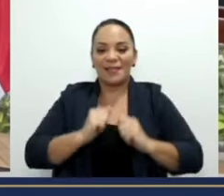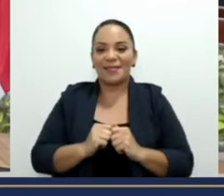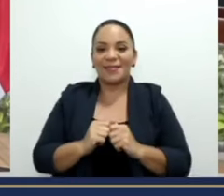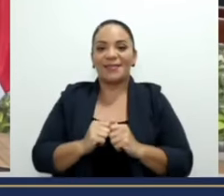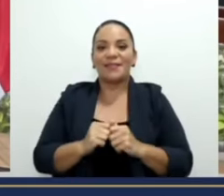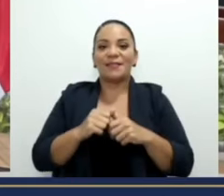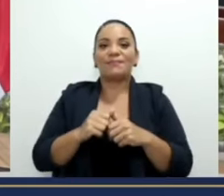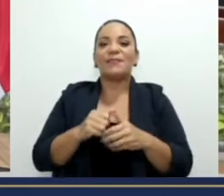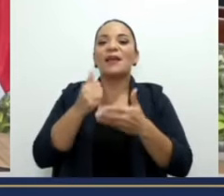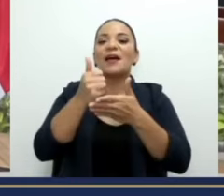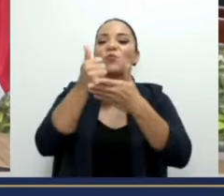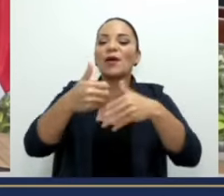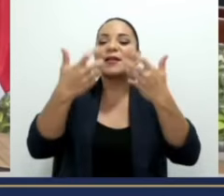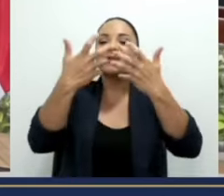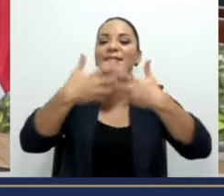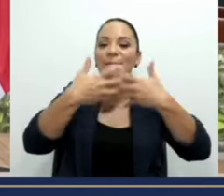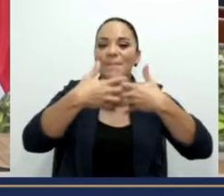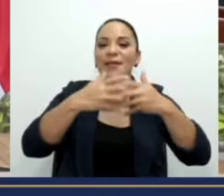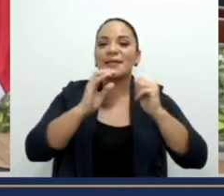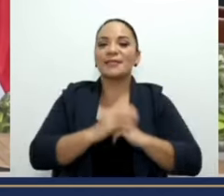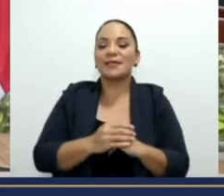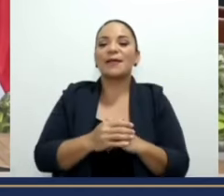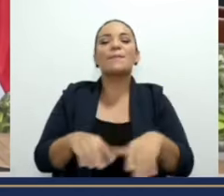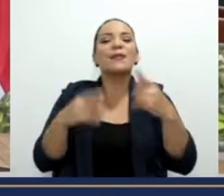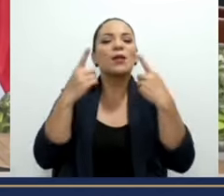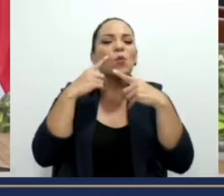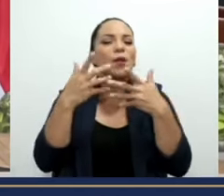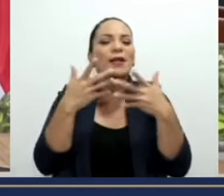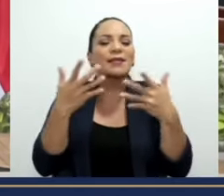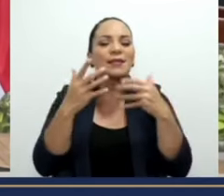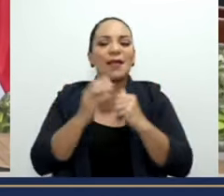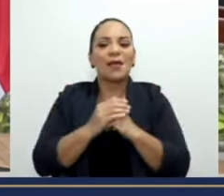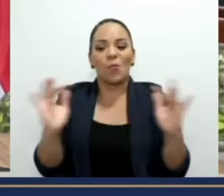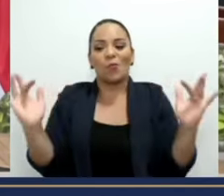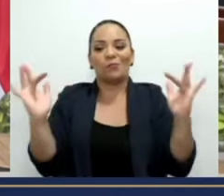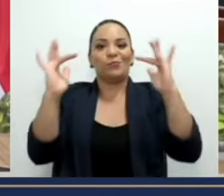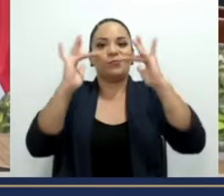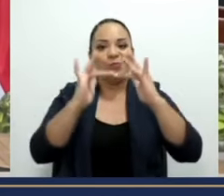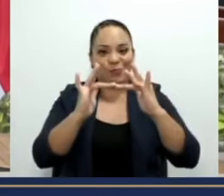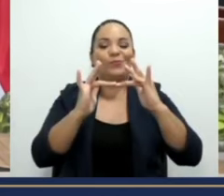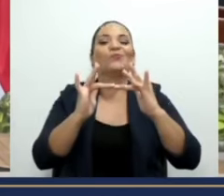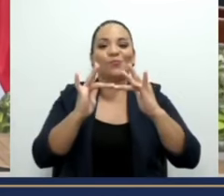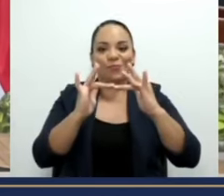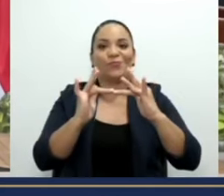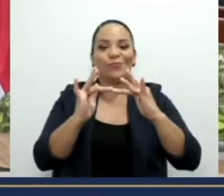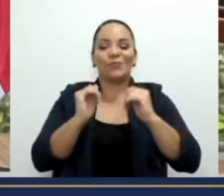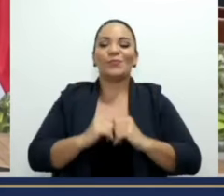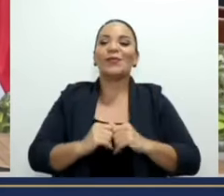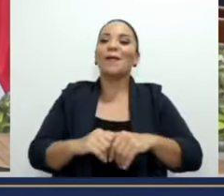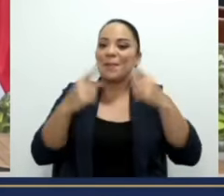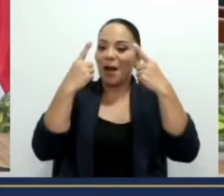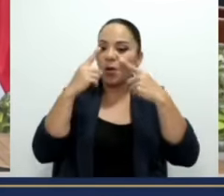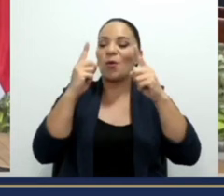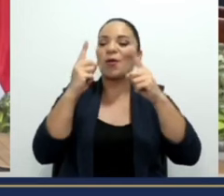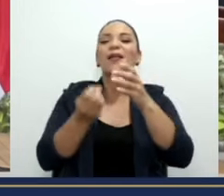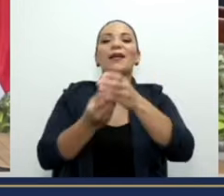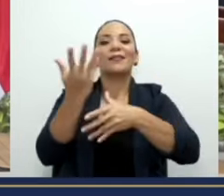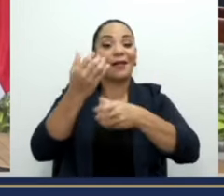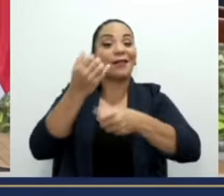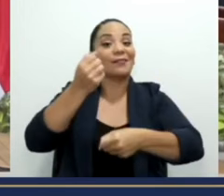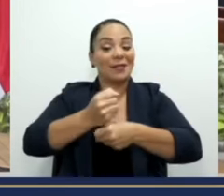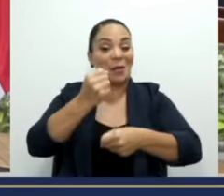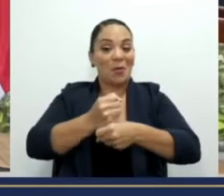empresas a encontrarse mutuamente y poder generar brete,